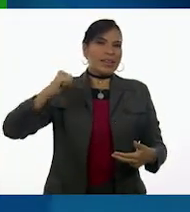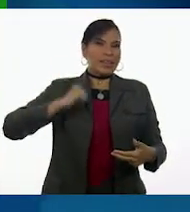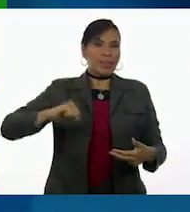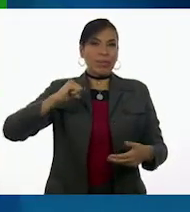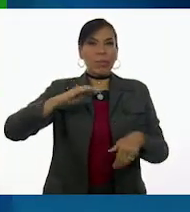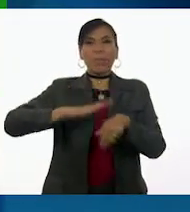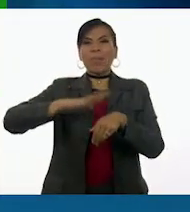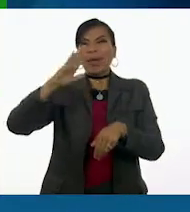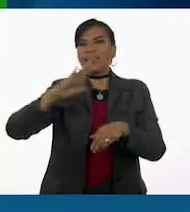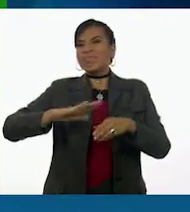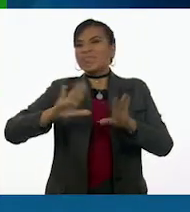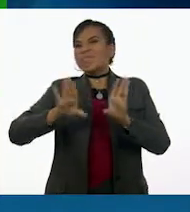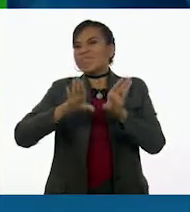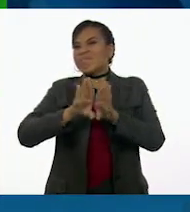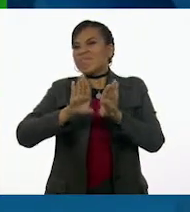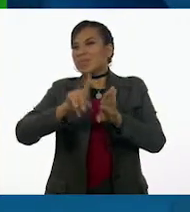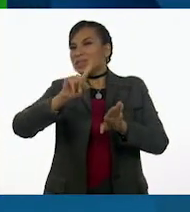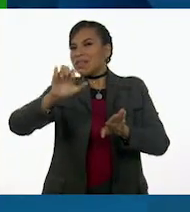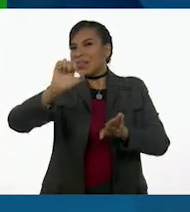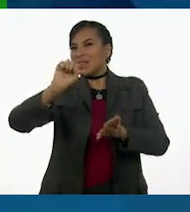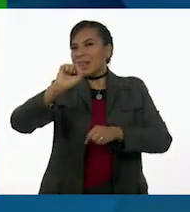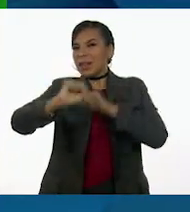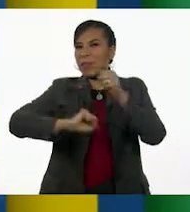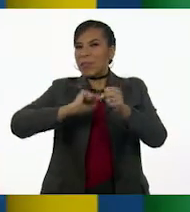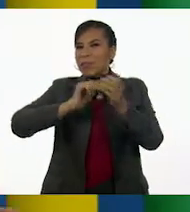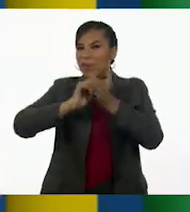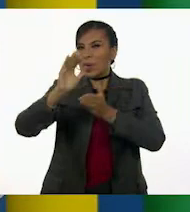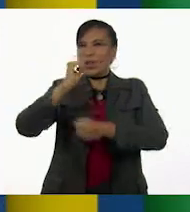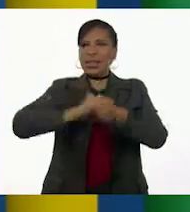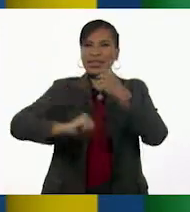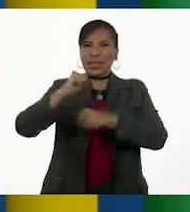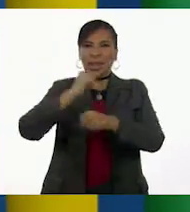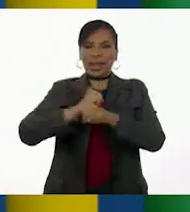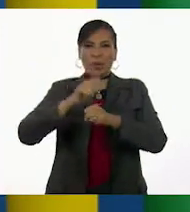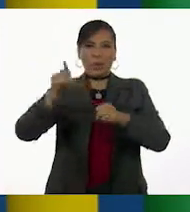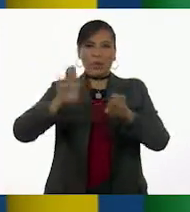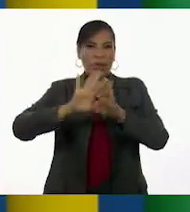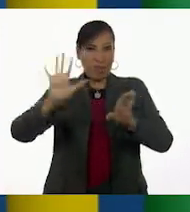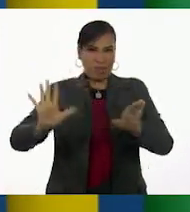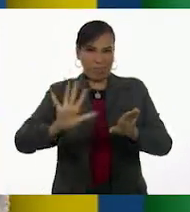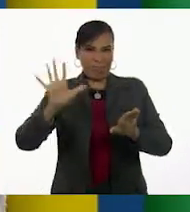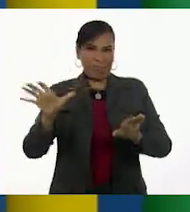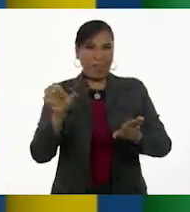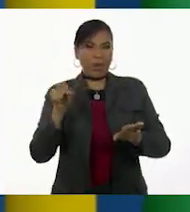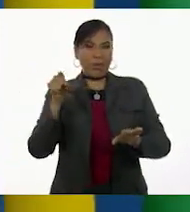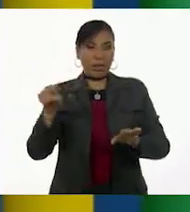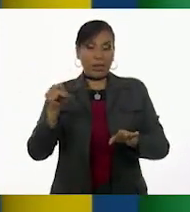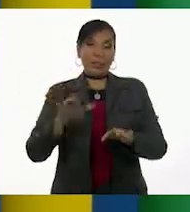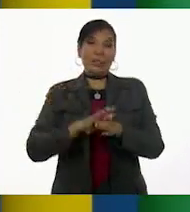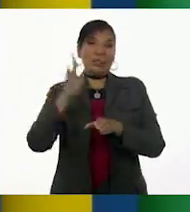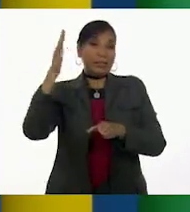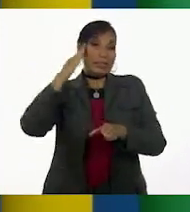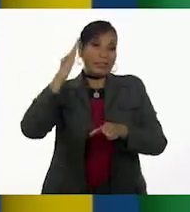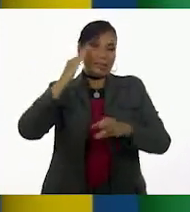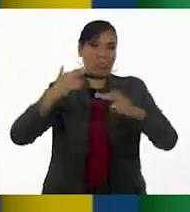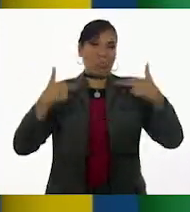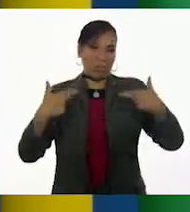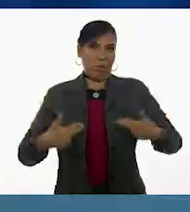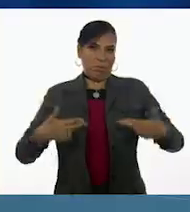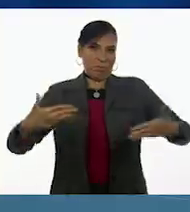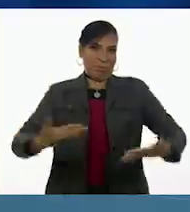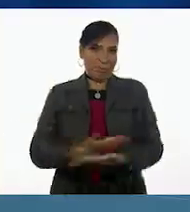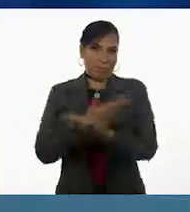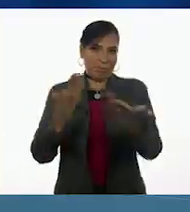más o menos 160 millones de años, y que el continente africano se considera la cuna de la humanidad.